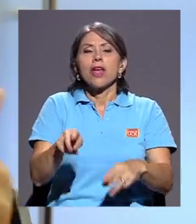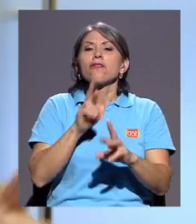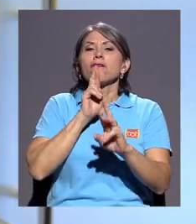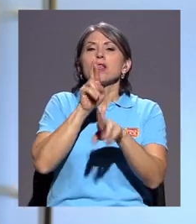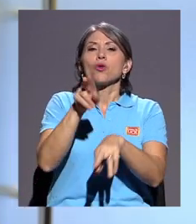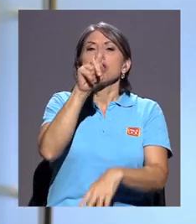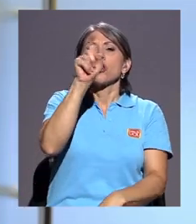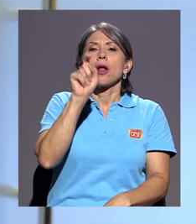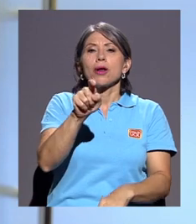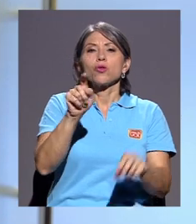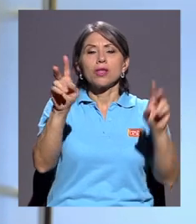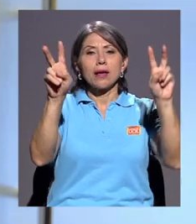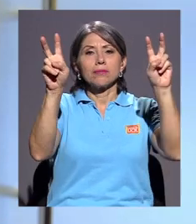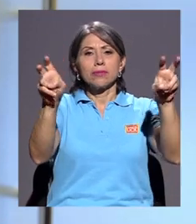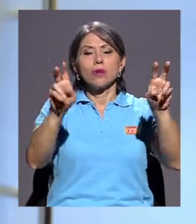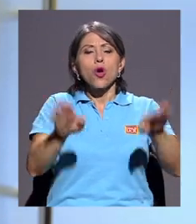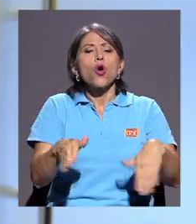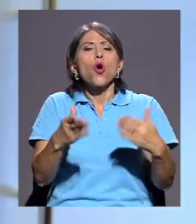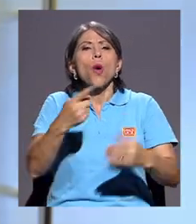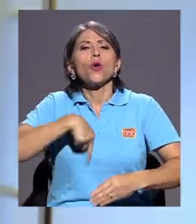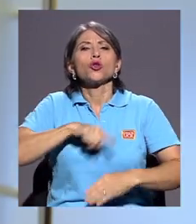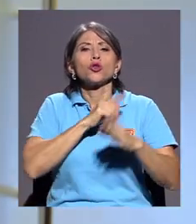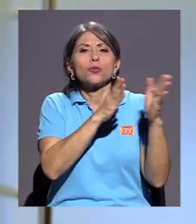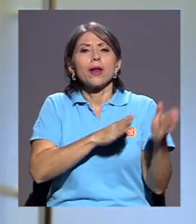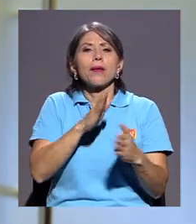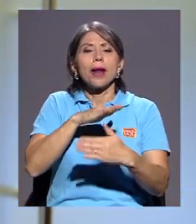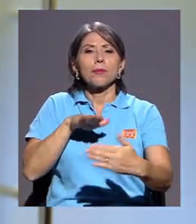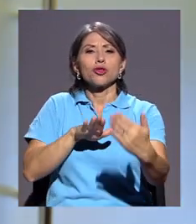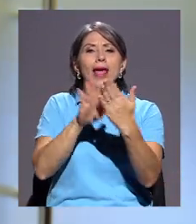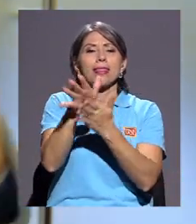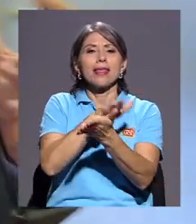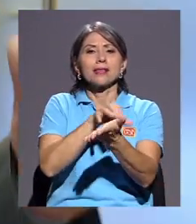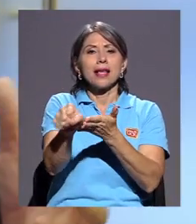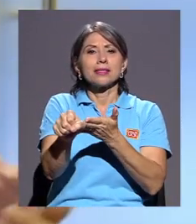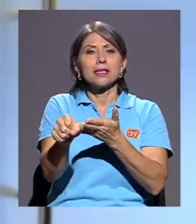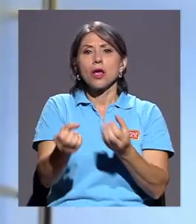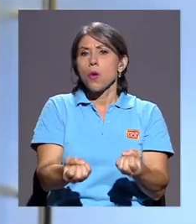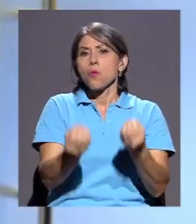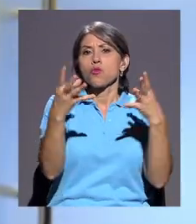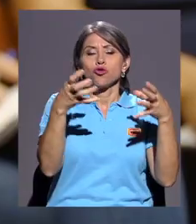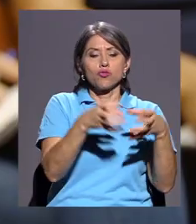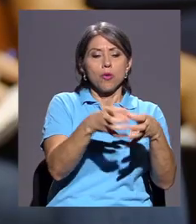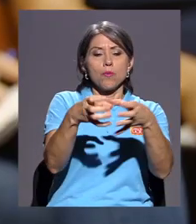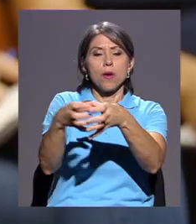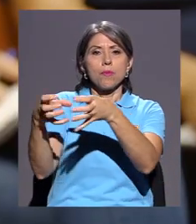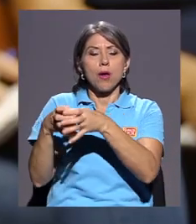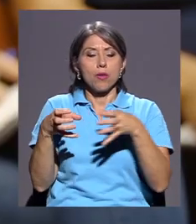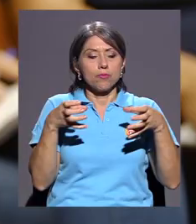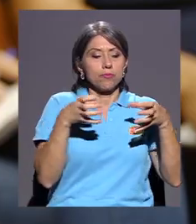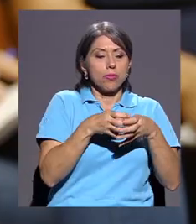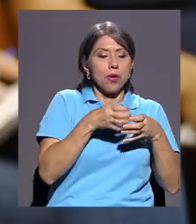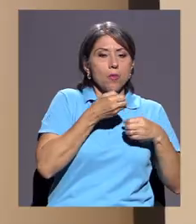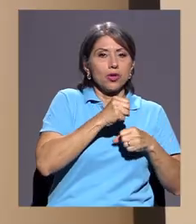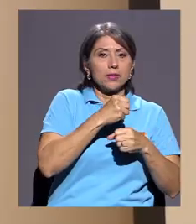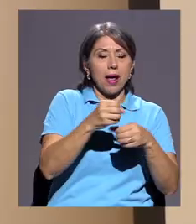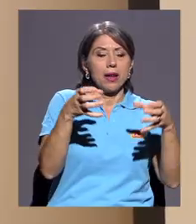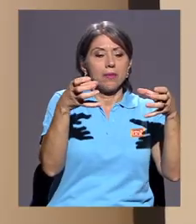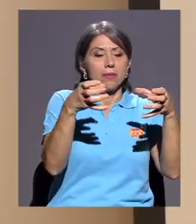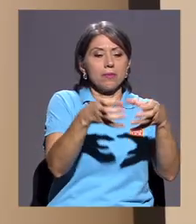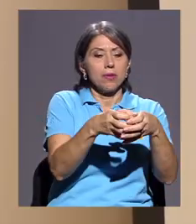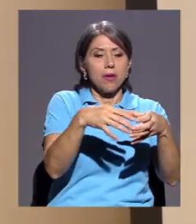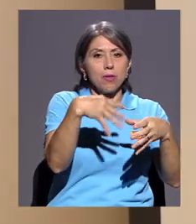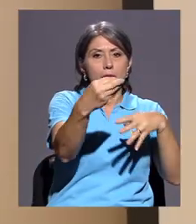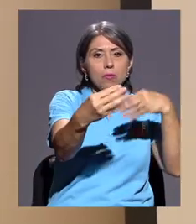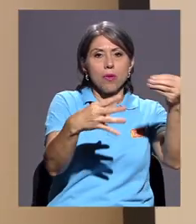cómo nos preparamos ante los desastres. Tenemos una participación de múltiples sectores, sector municipal, sector centralizado,